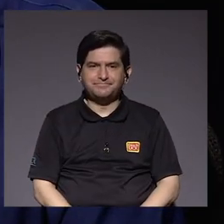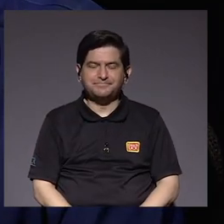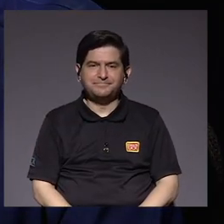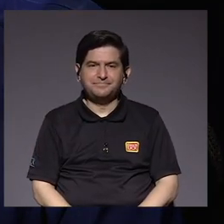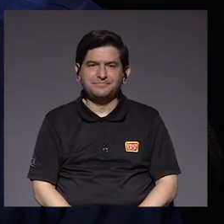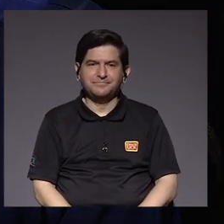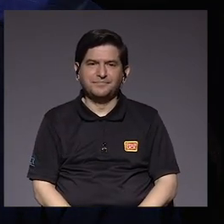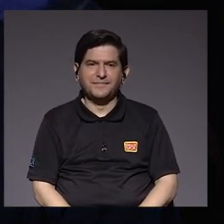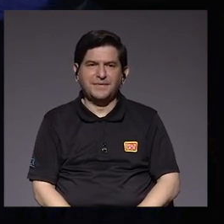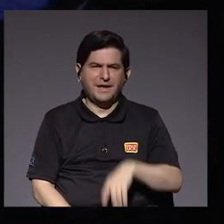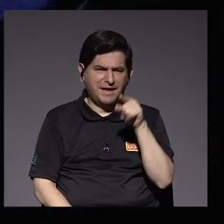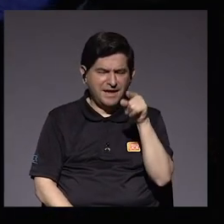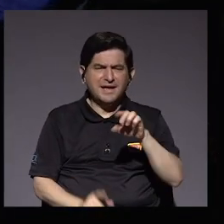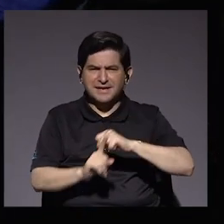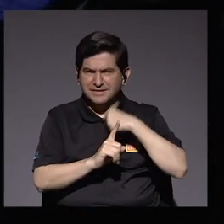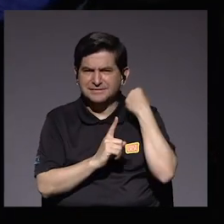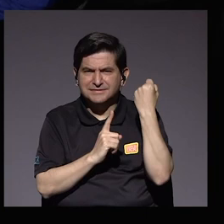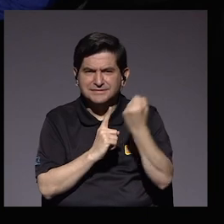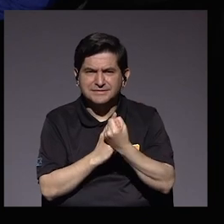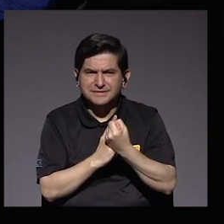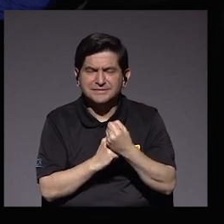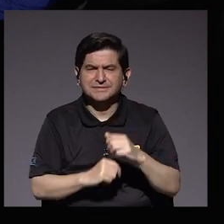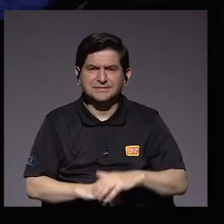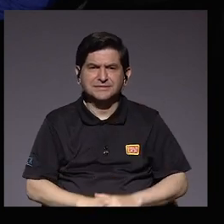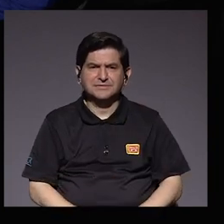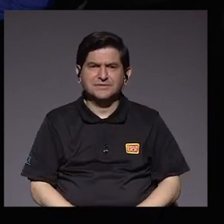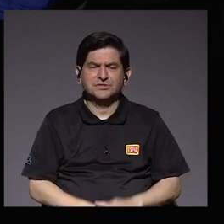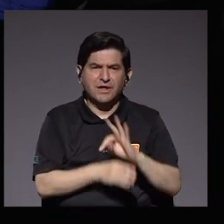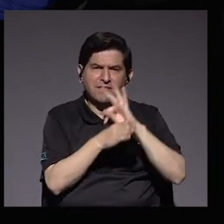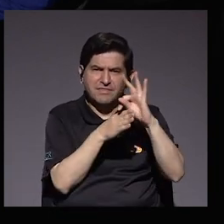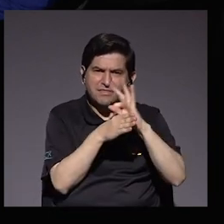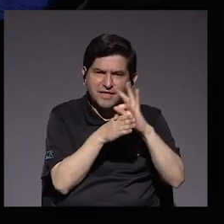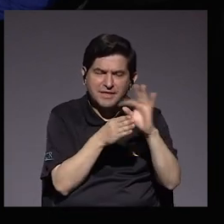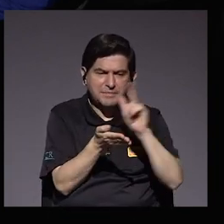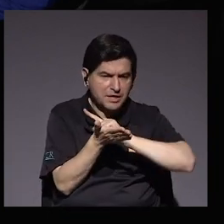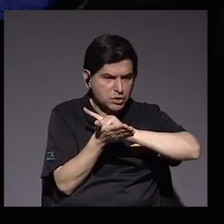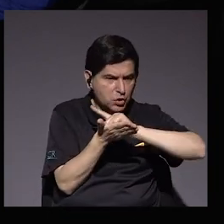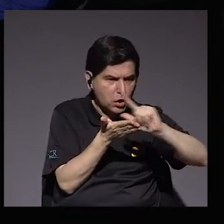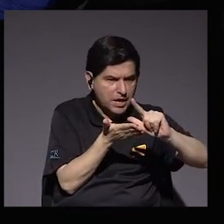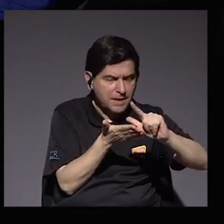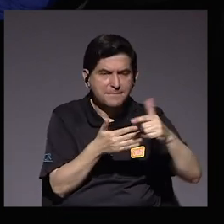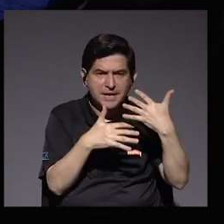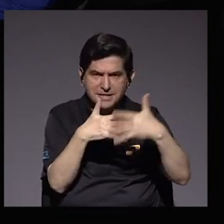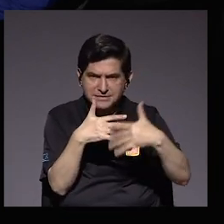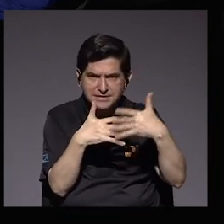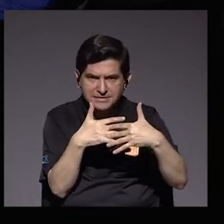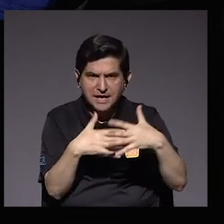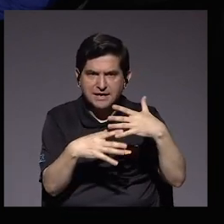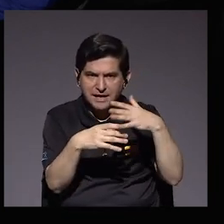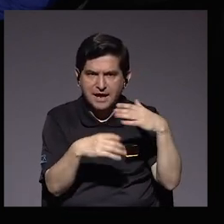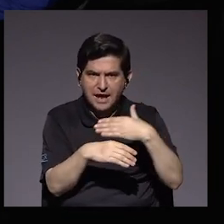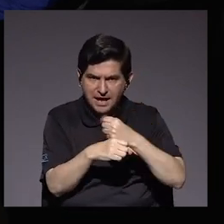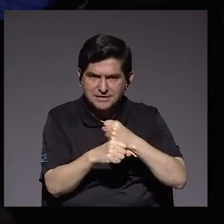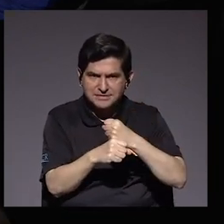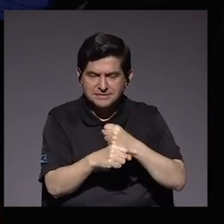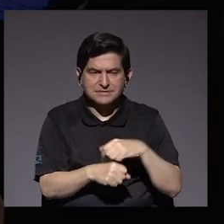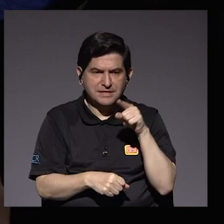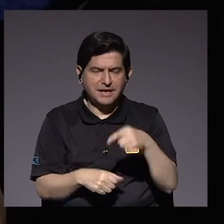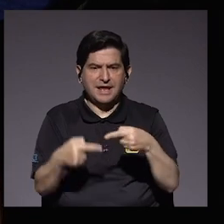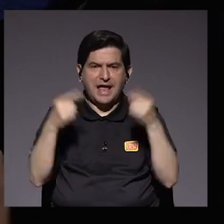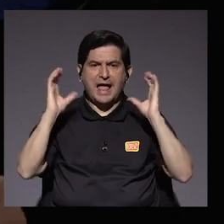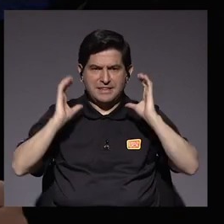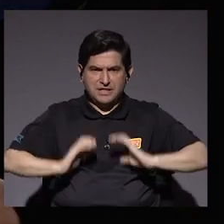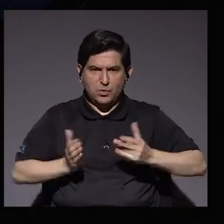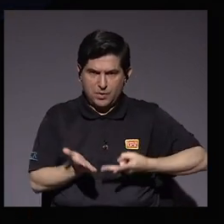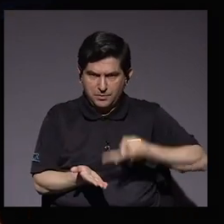Don Alberto, en esa fotografía, el tratamiento y la limpieza que se le da a esa sangre es la que le hace que la convierta